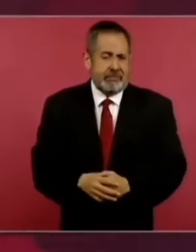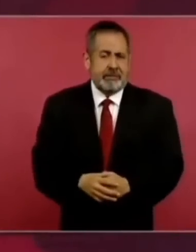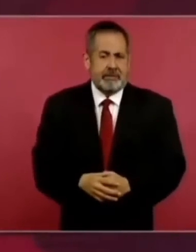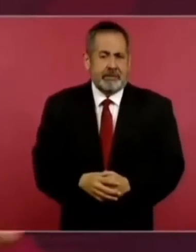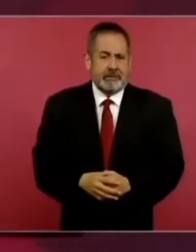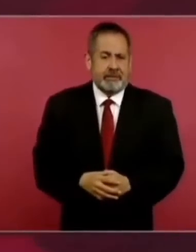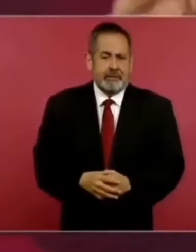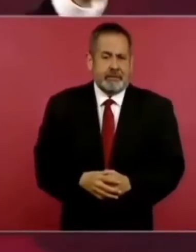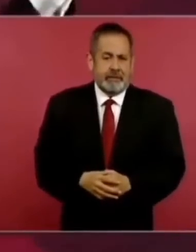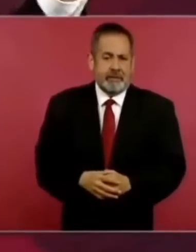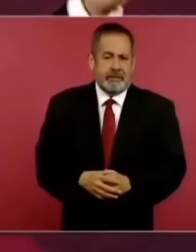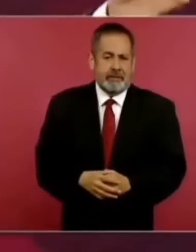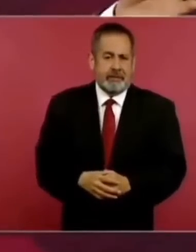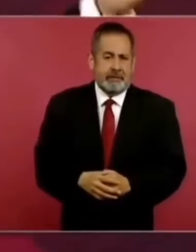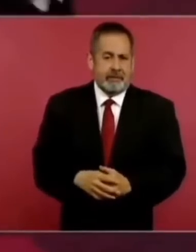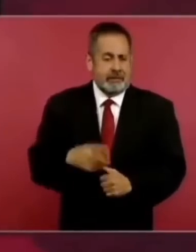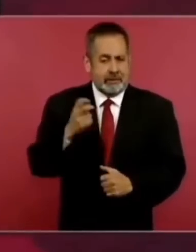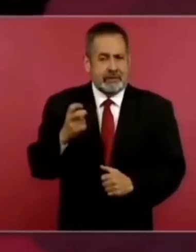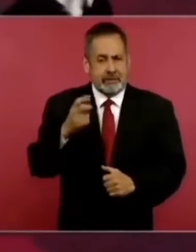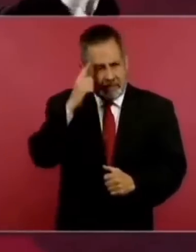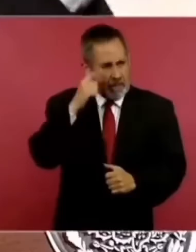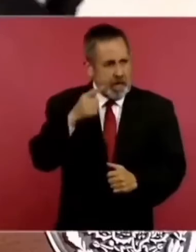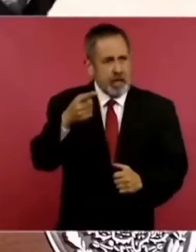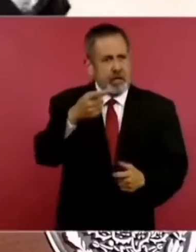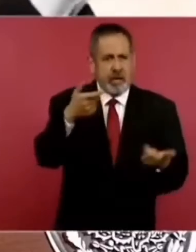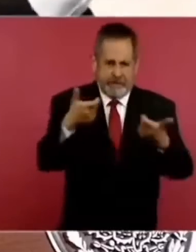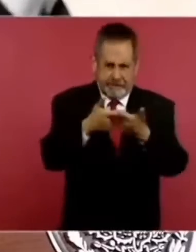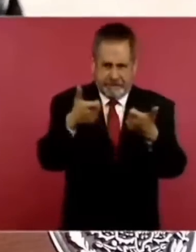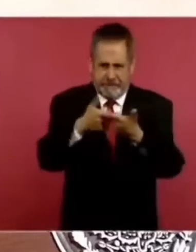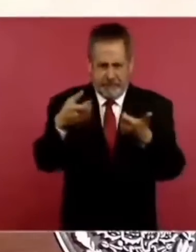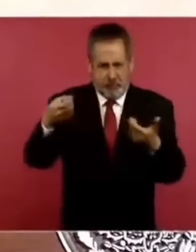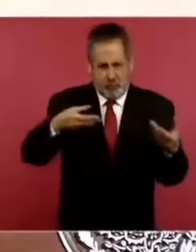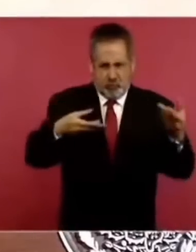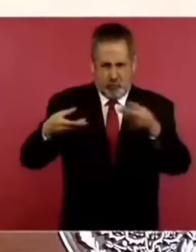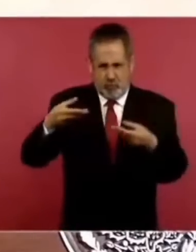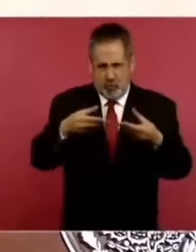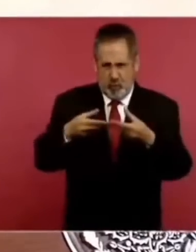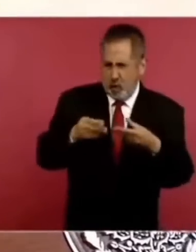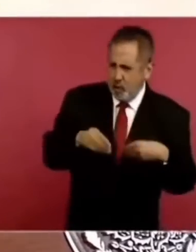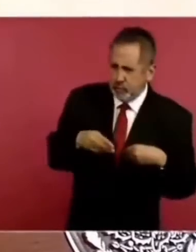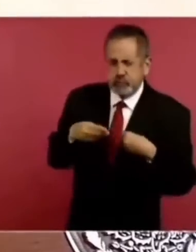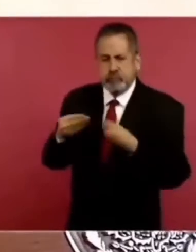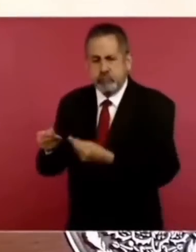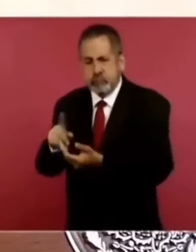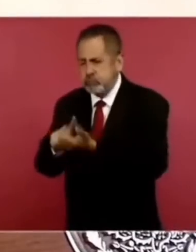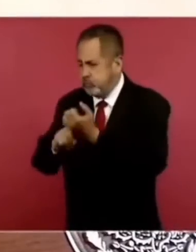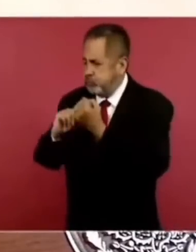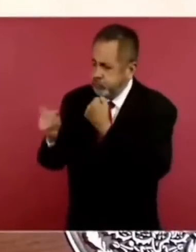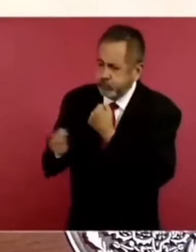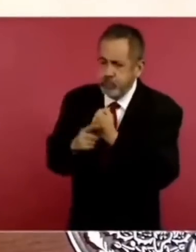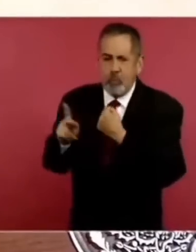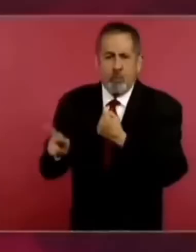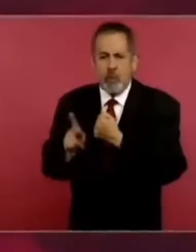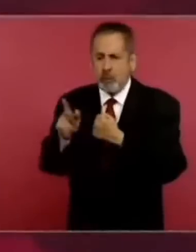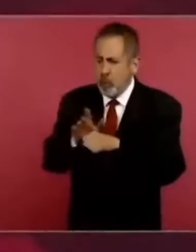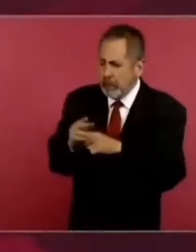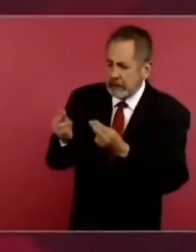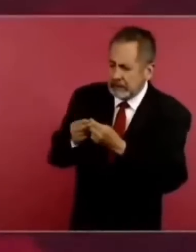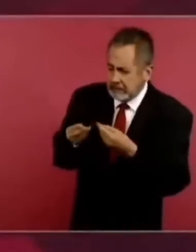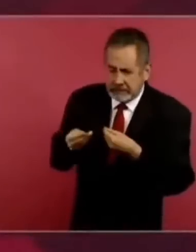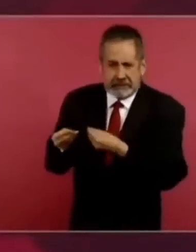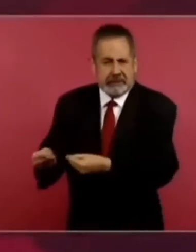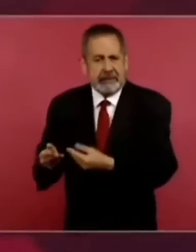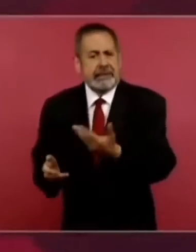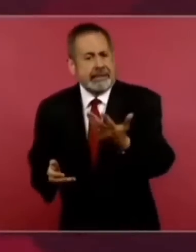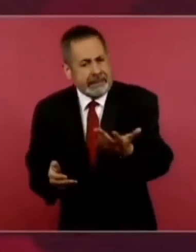y que aporten para atender los pueblos más necesitados? en el caso